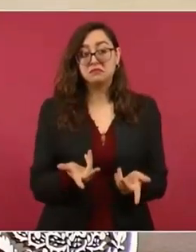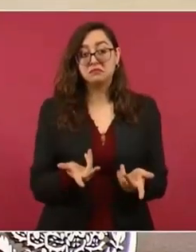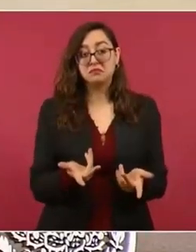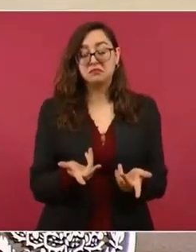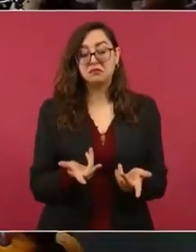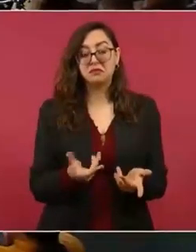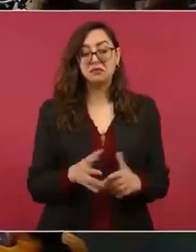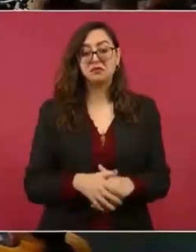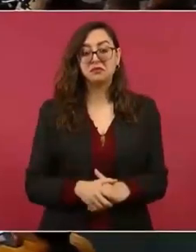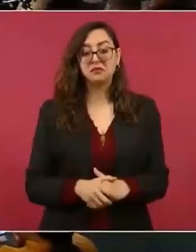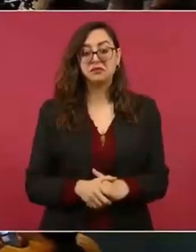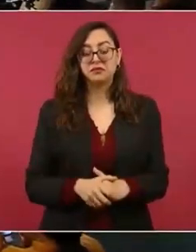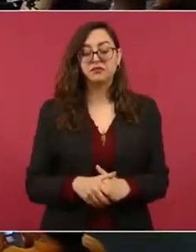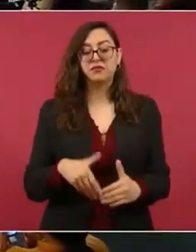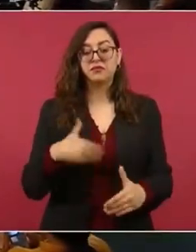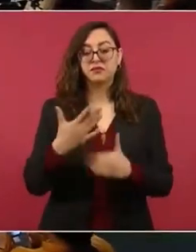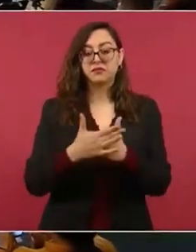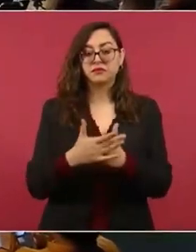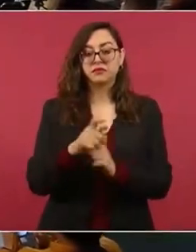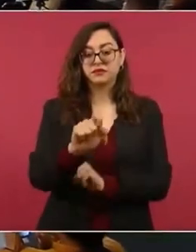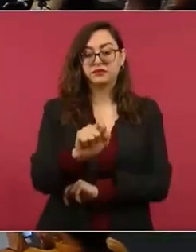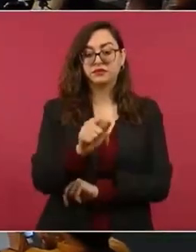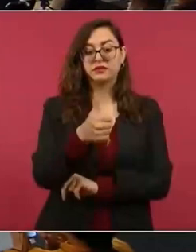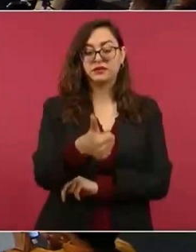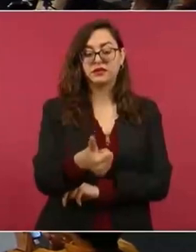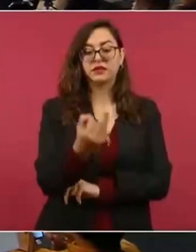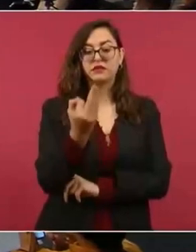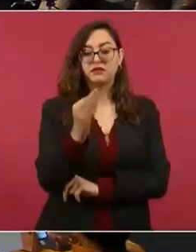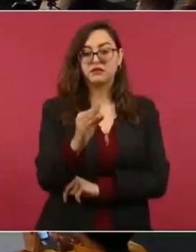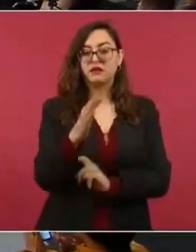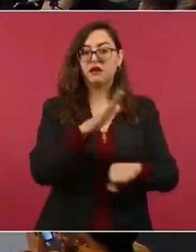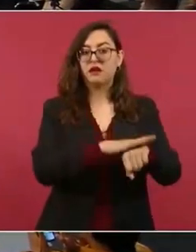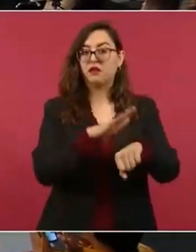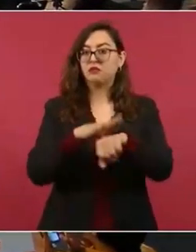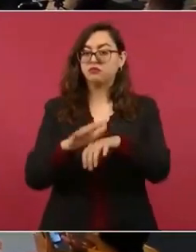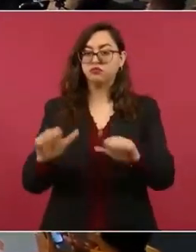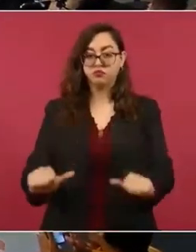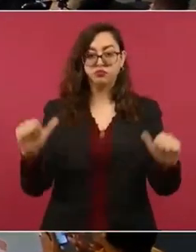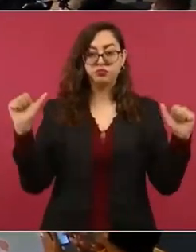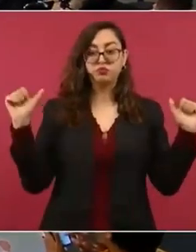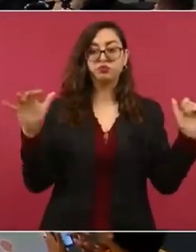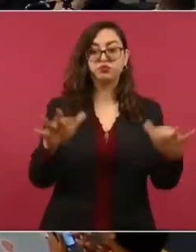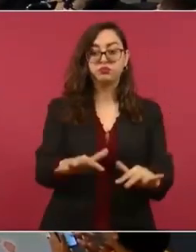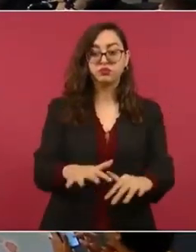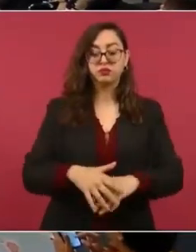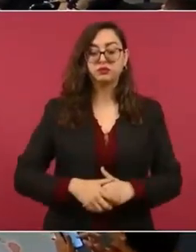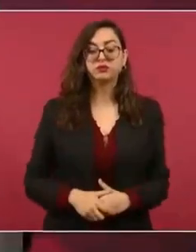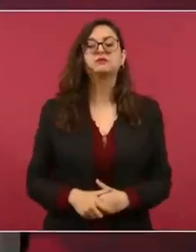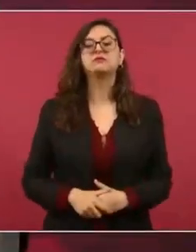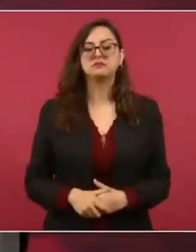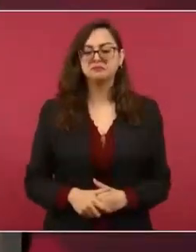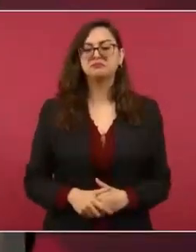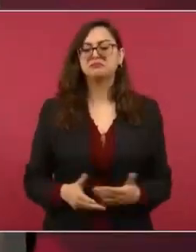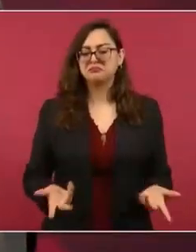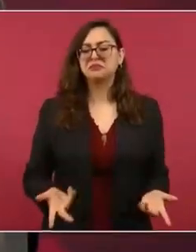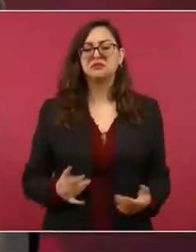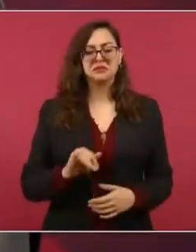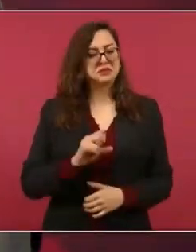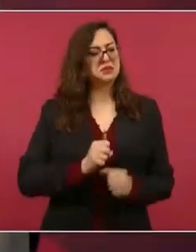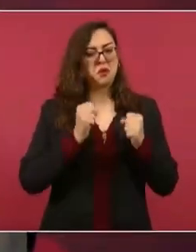¿En la concentración del veintiséis de febrero? Cuando la, sí, sí, sí, él, si no es Claudio, es él,